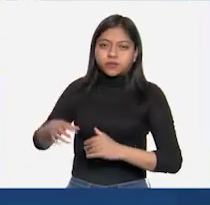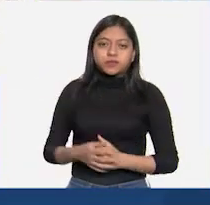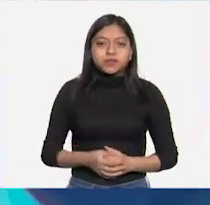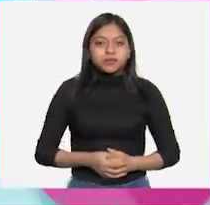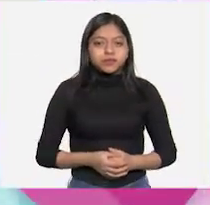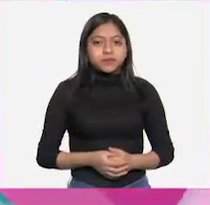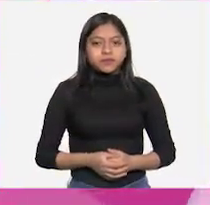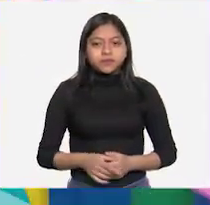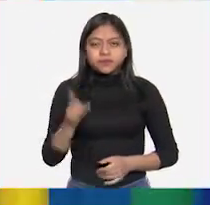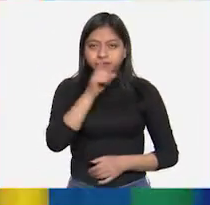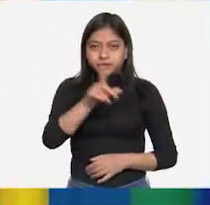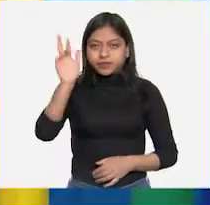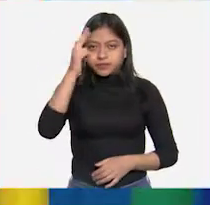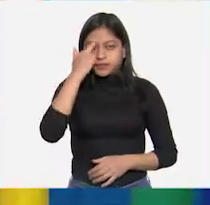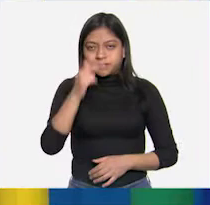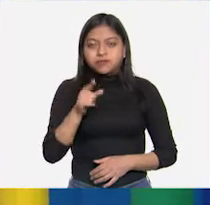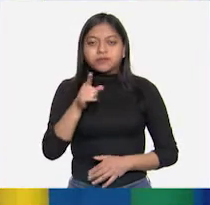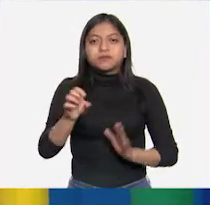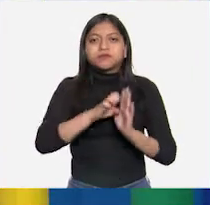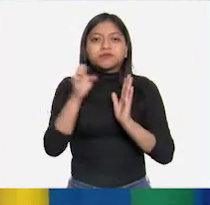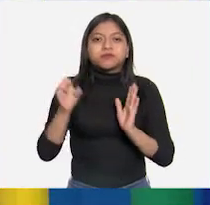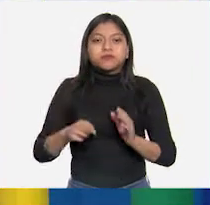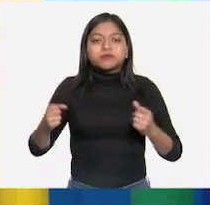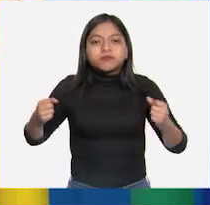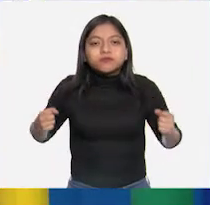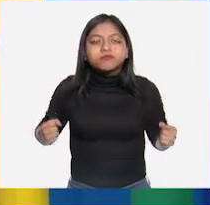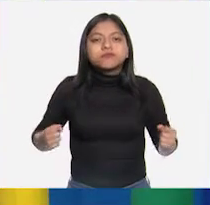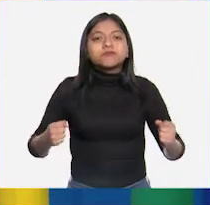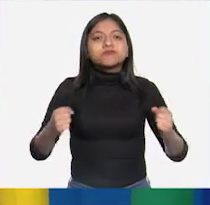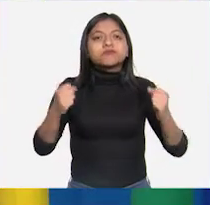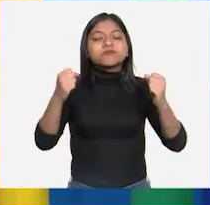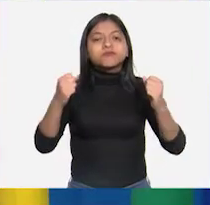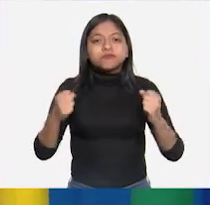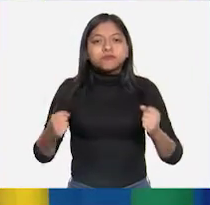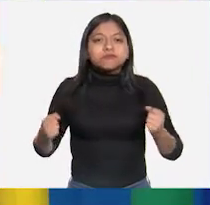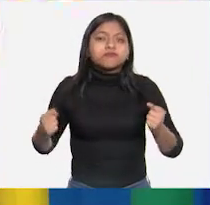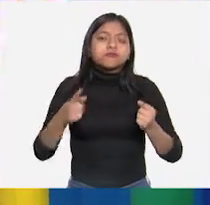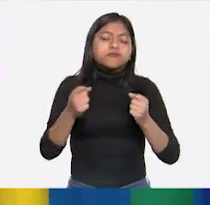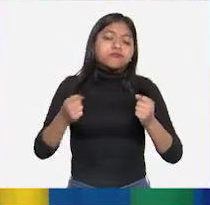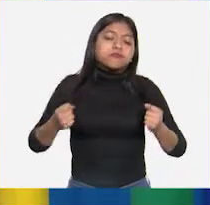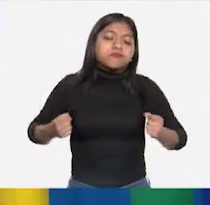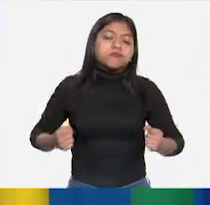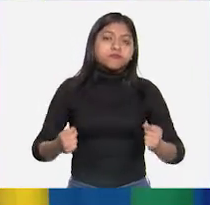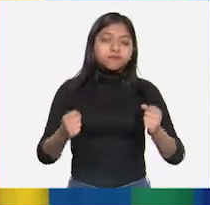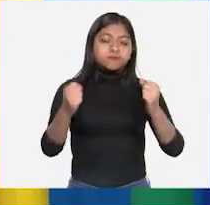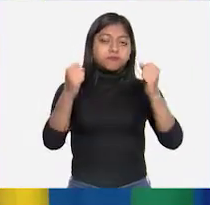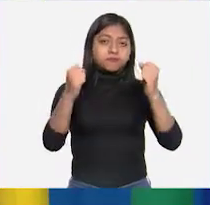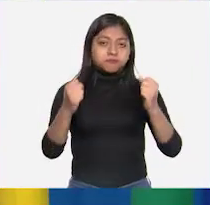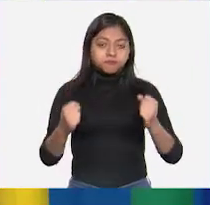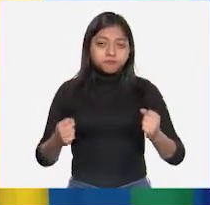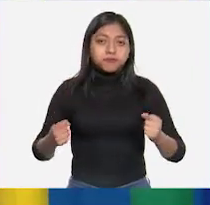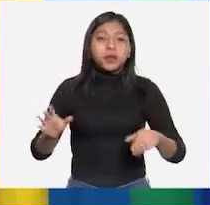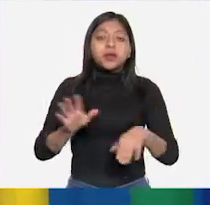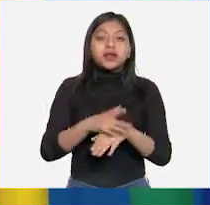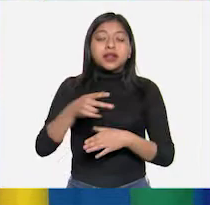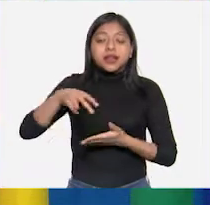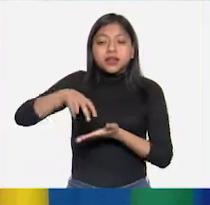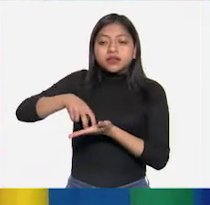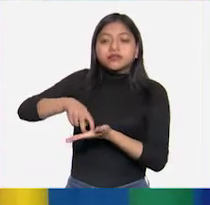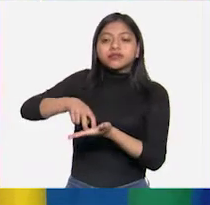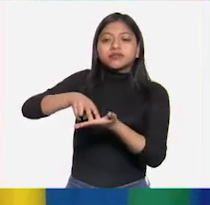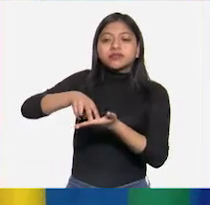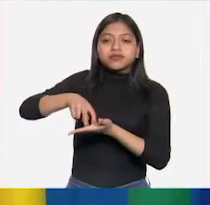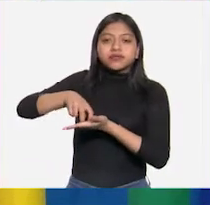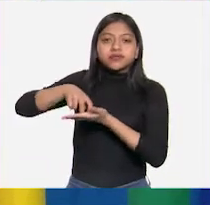Pues recuerden, cuando se han subido a un columpio, por ejemplo, se pueden mecer o columpiar porque empujan el suelo con